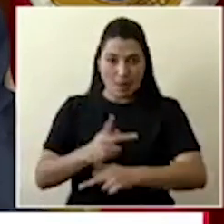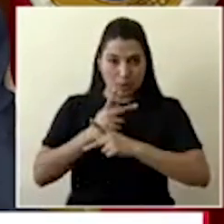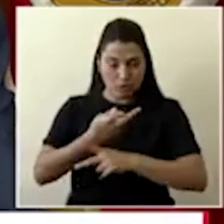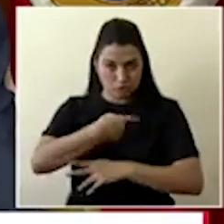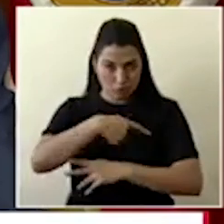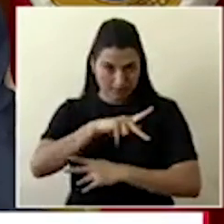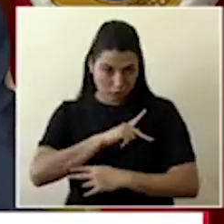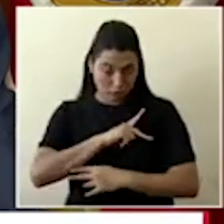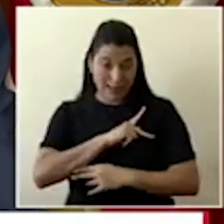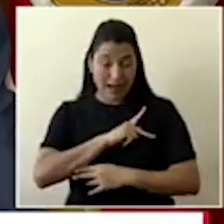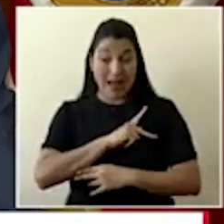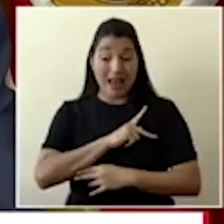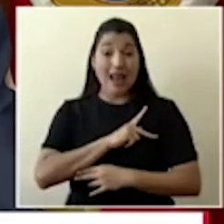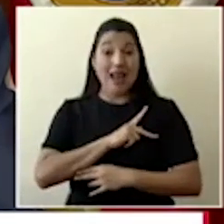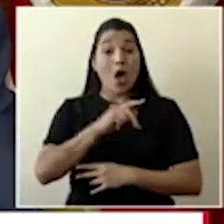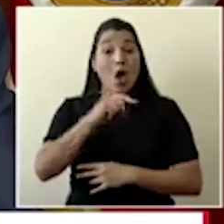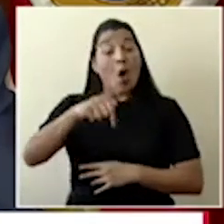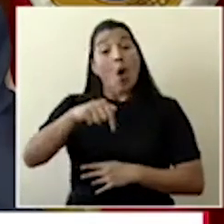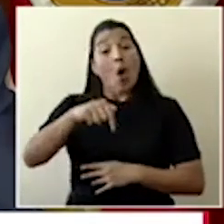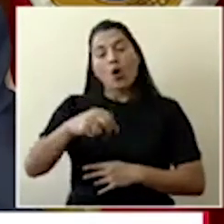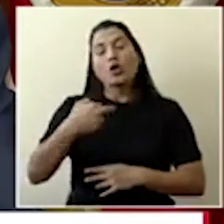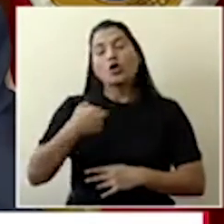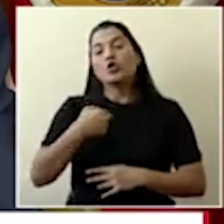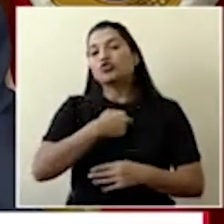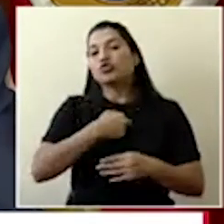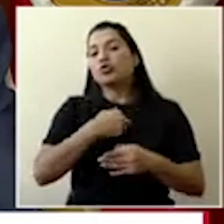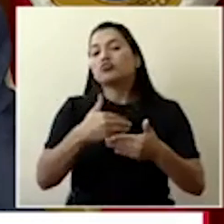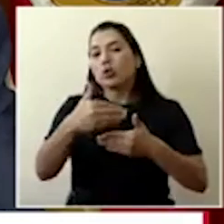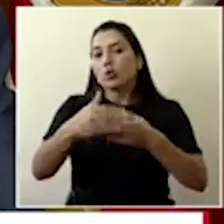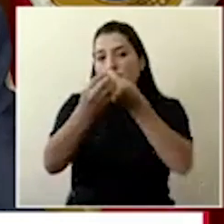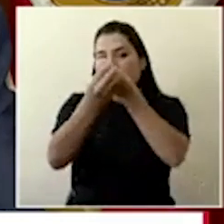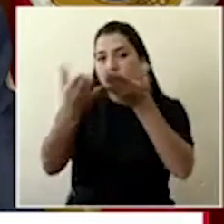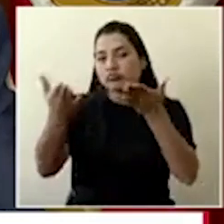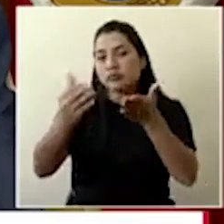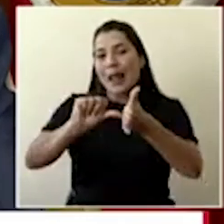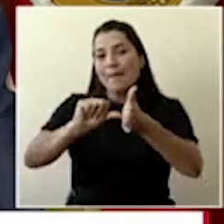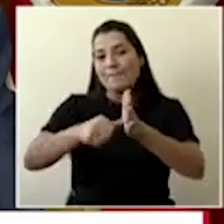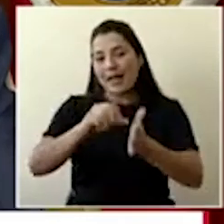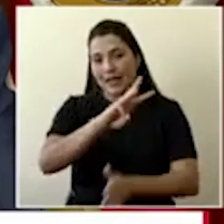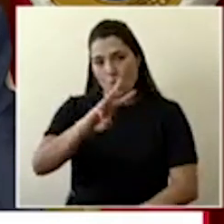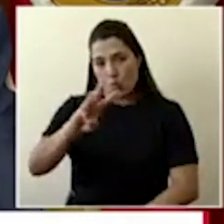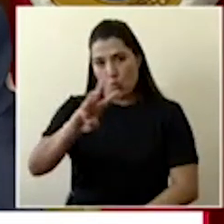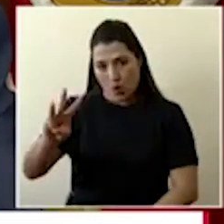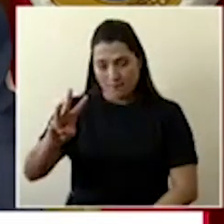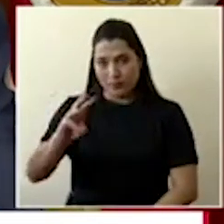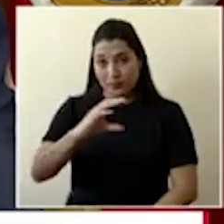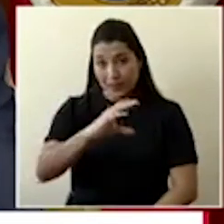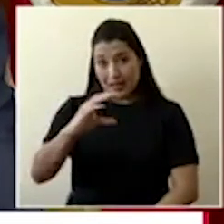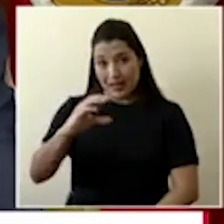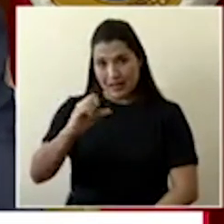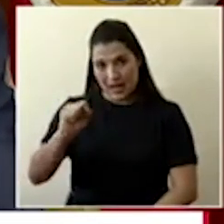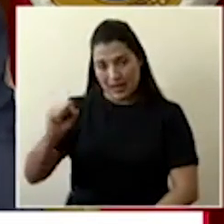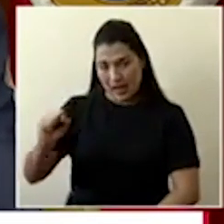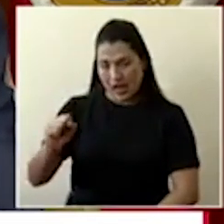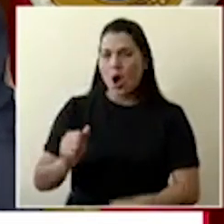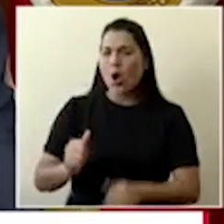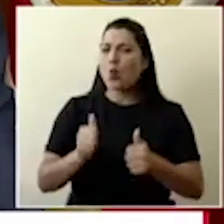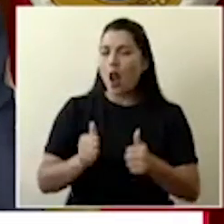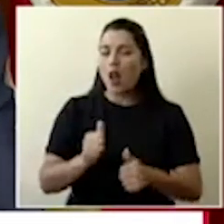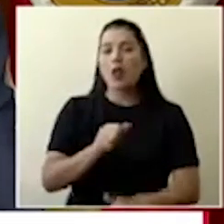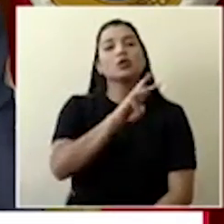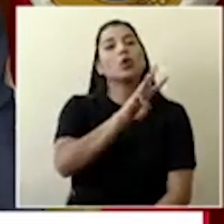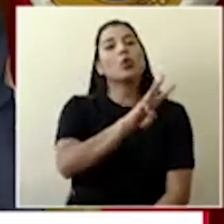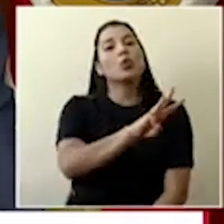será publicado el día de hoy en la página web de la caja. Voy a dar otra página. Es www